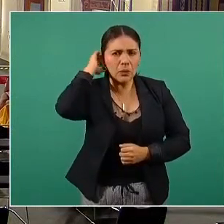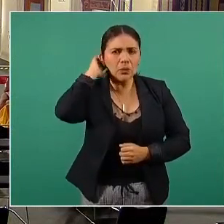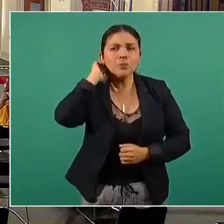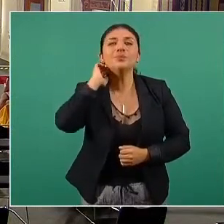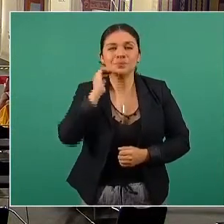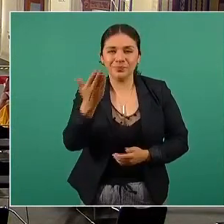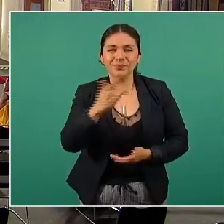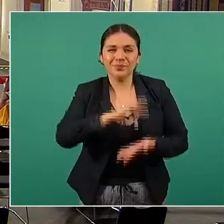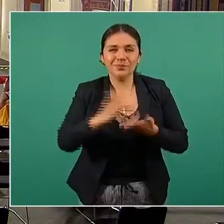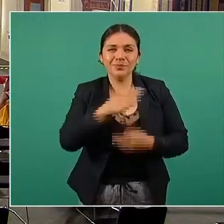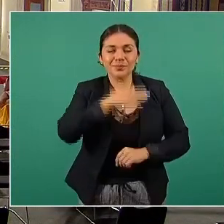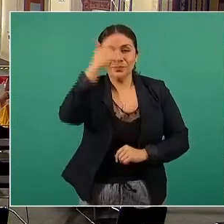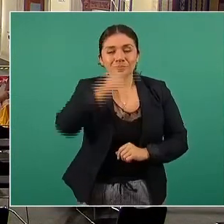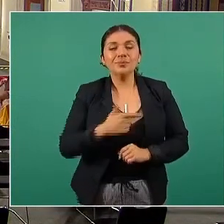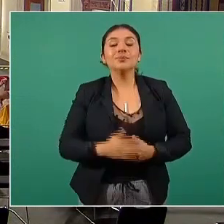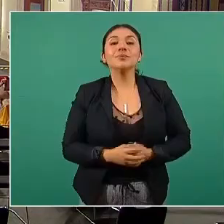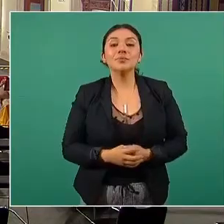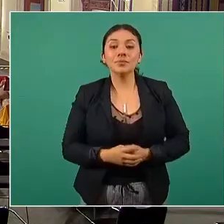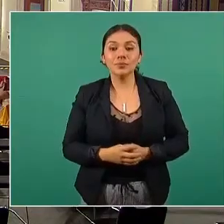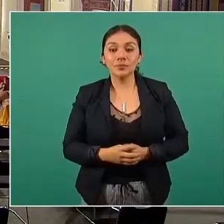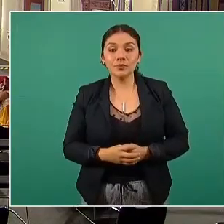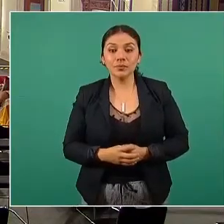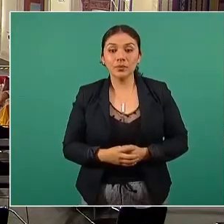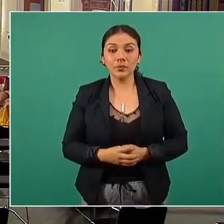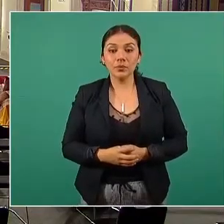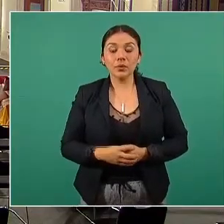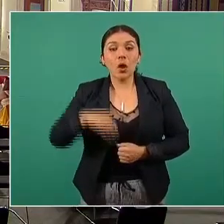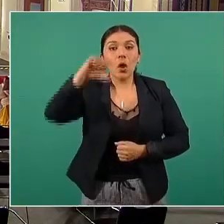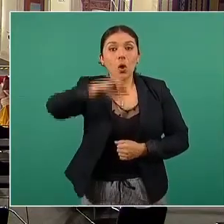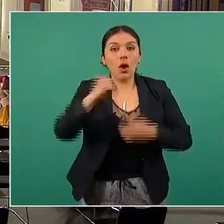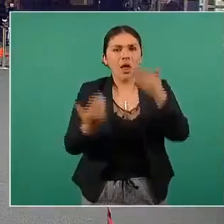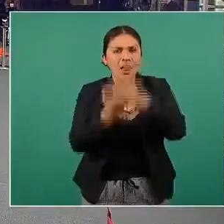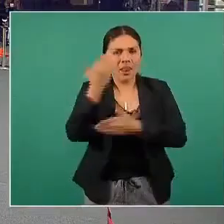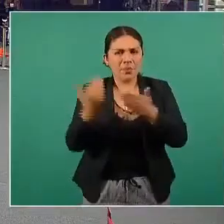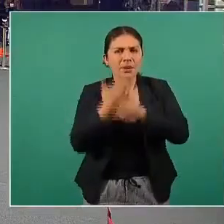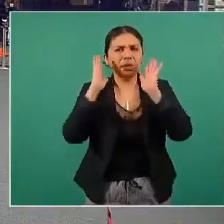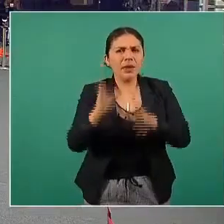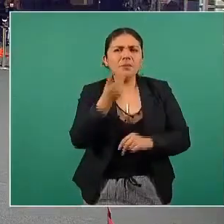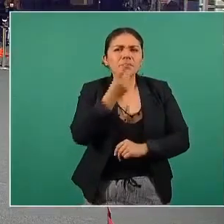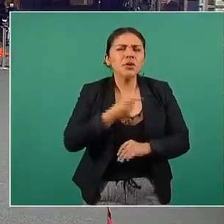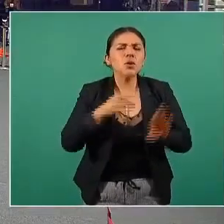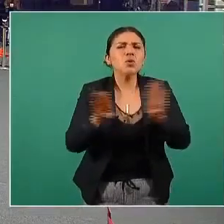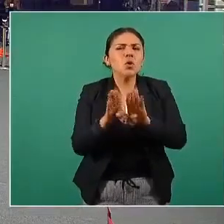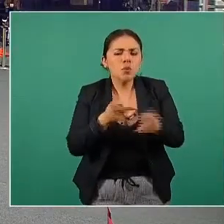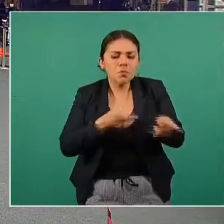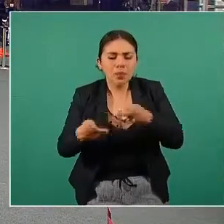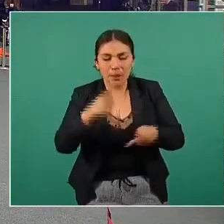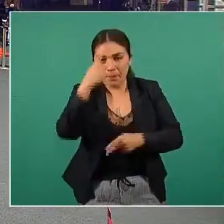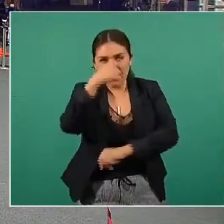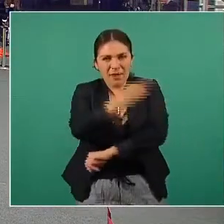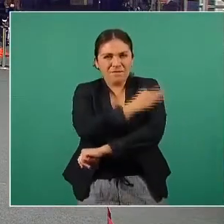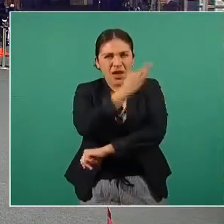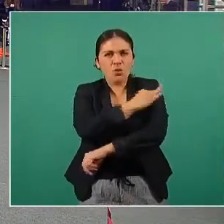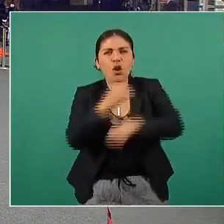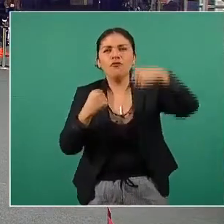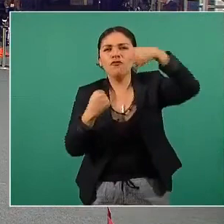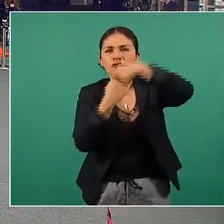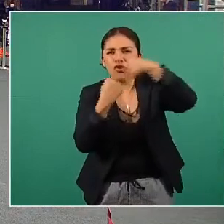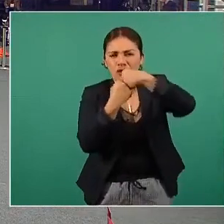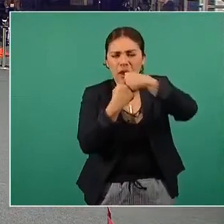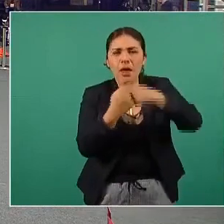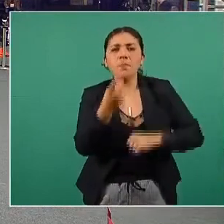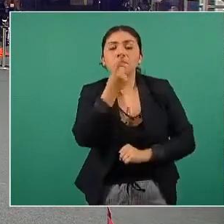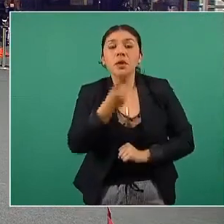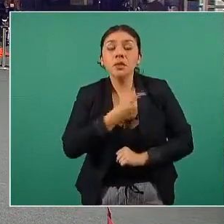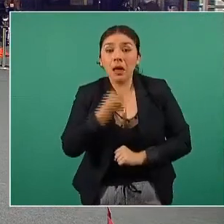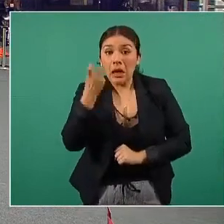Gracias, buenas noches. Arturo Contreras, Pie de Página. En la mañana nos contaban un poco más del plan de vacunación para la frontera y nos decían que